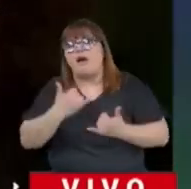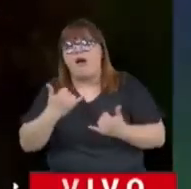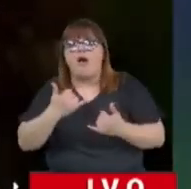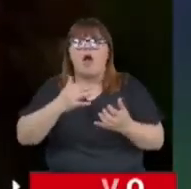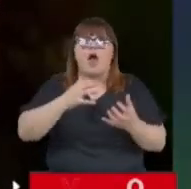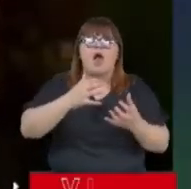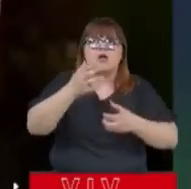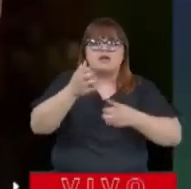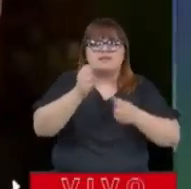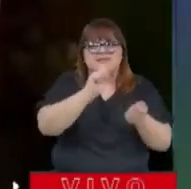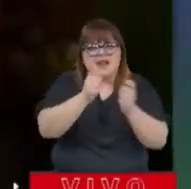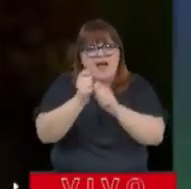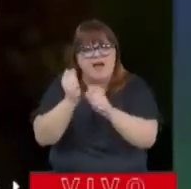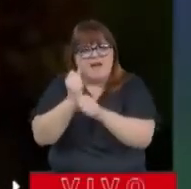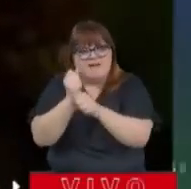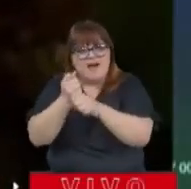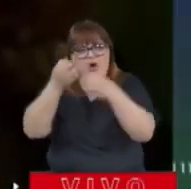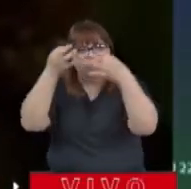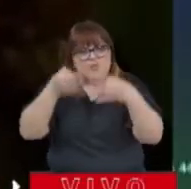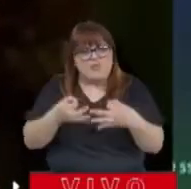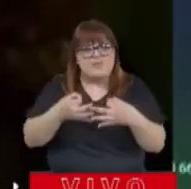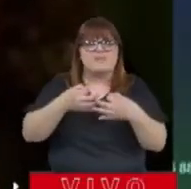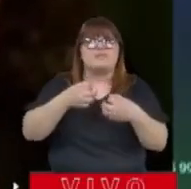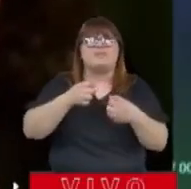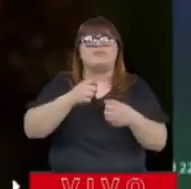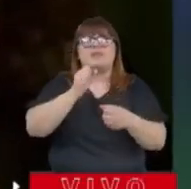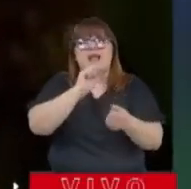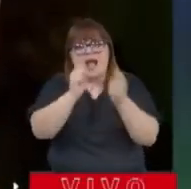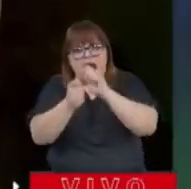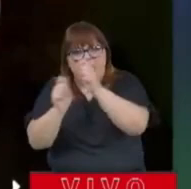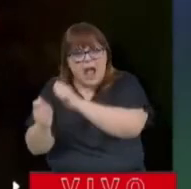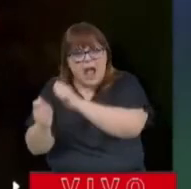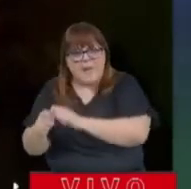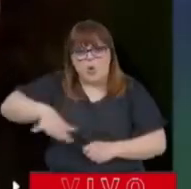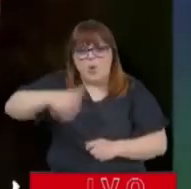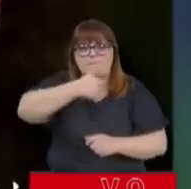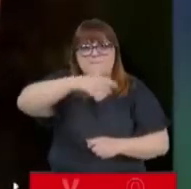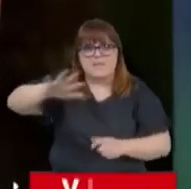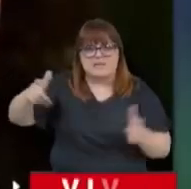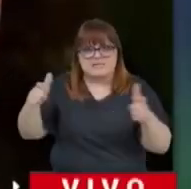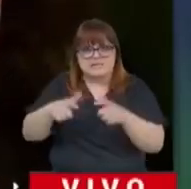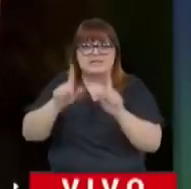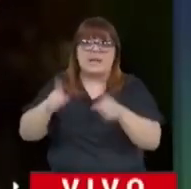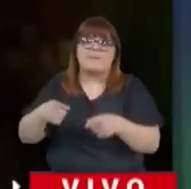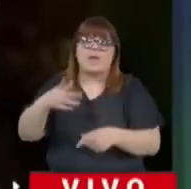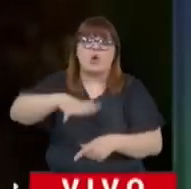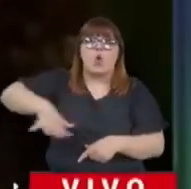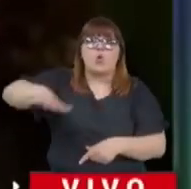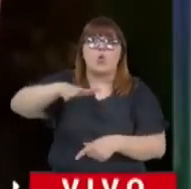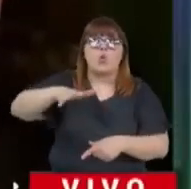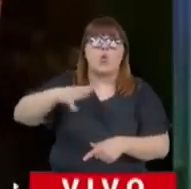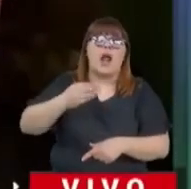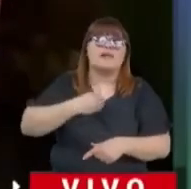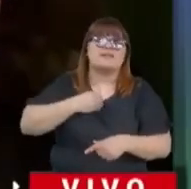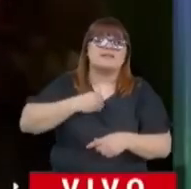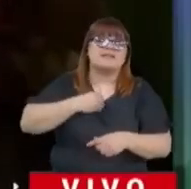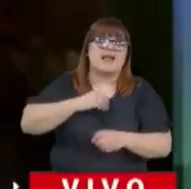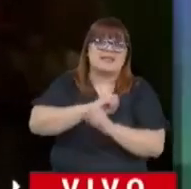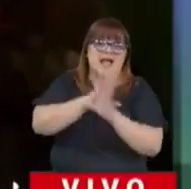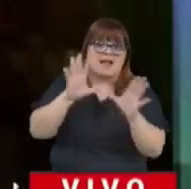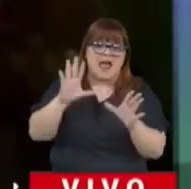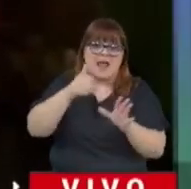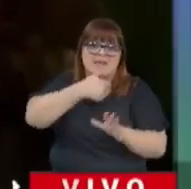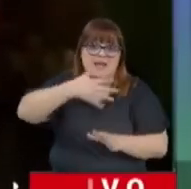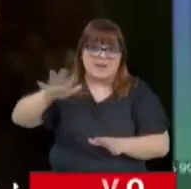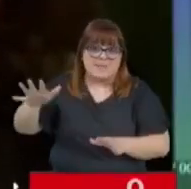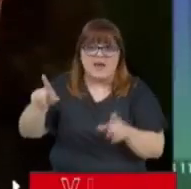que todo funcione, que se vean los cambios que se están haciendo aquí en el partido, sobre todo también aquí en Santa Clara del Mar. Así que, bueno,